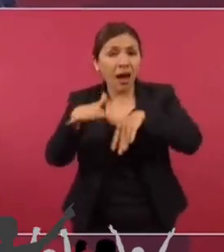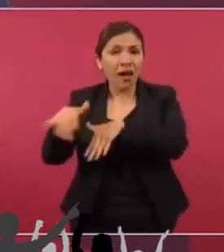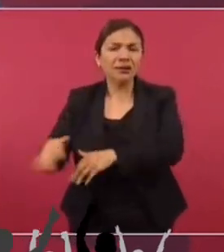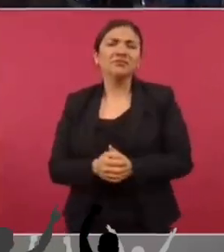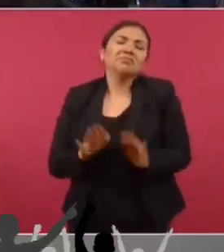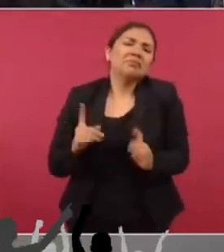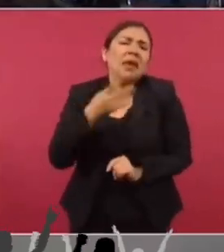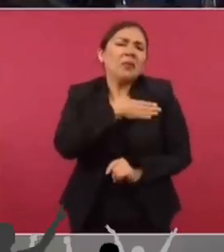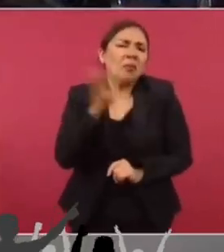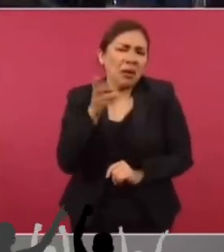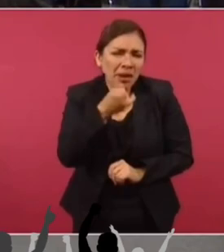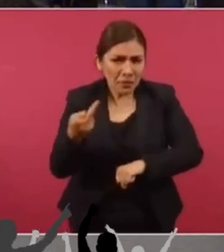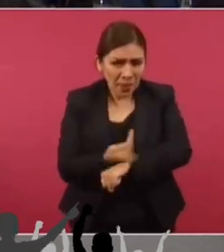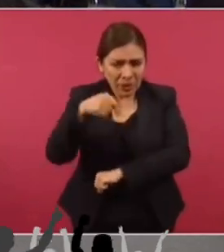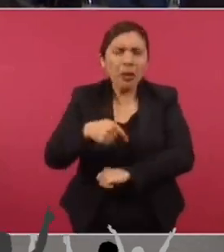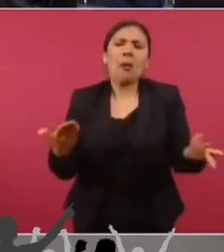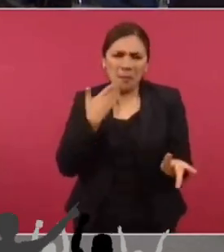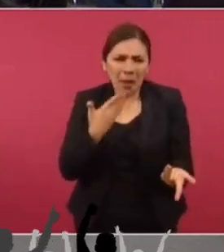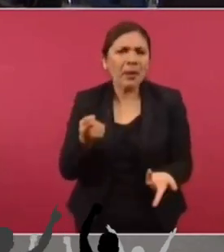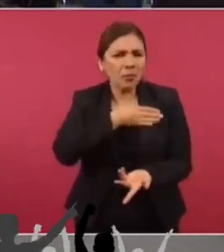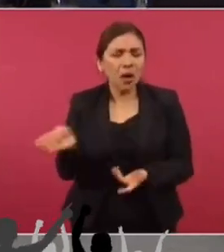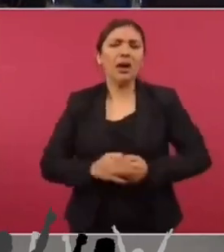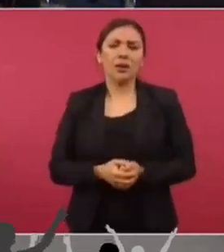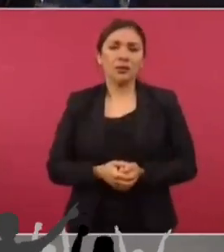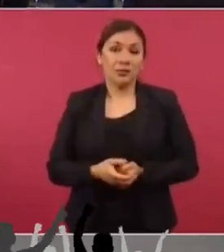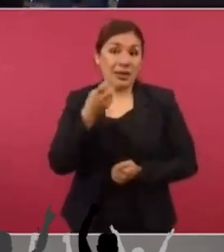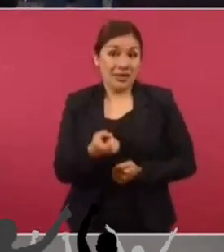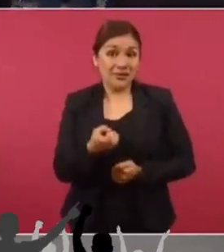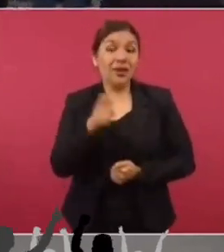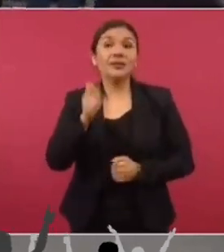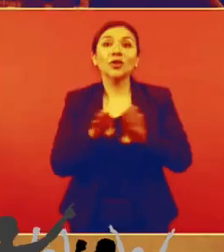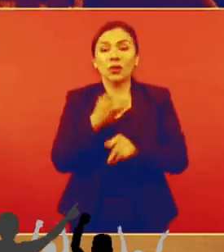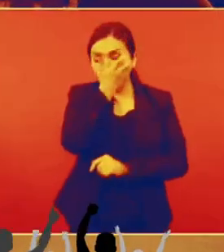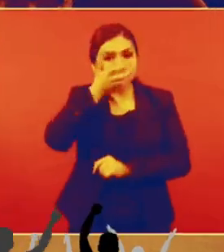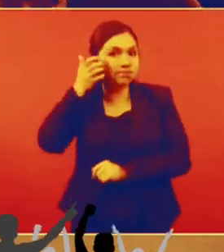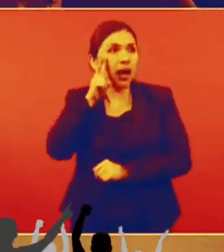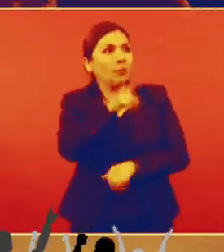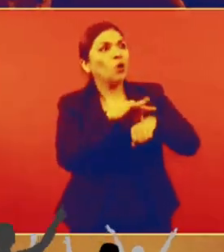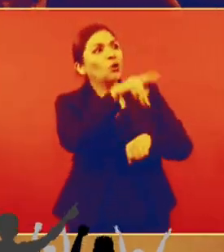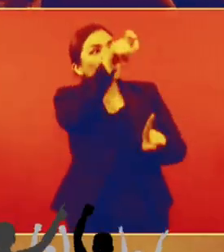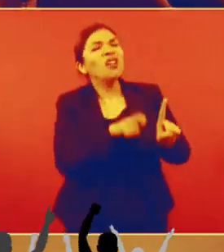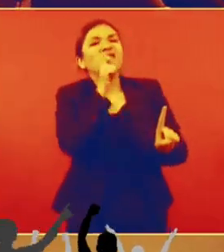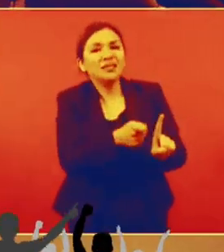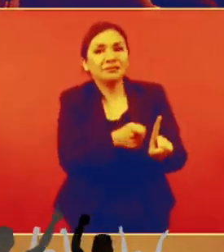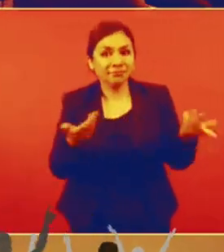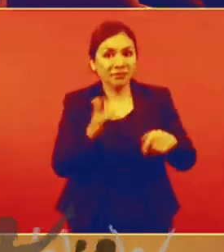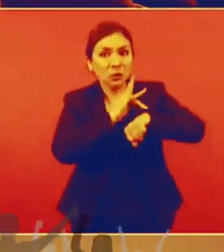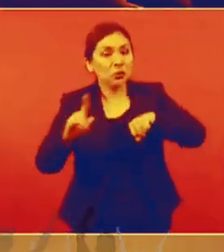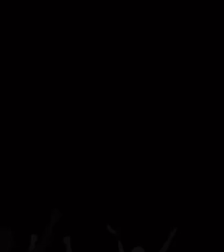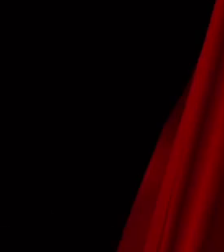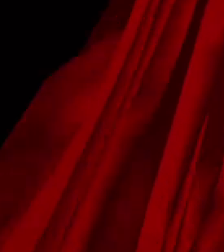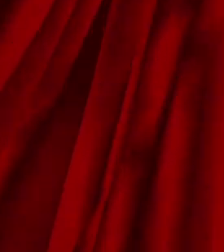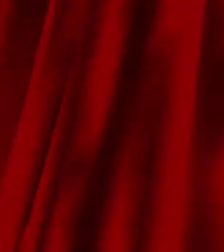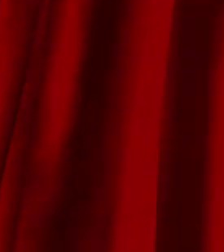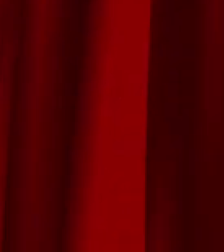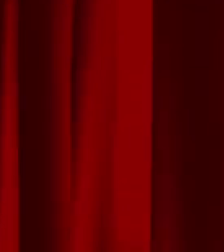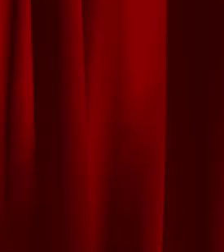Pero qué bueno que esto esté pasando. Porque es fuera máscara. Es como un strip tips político.